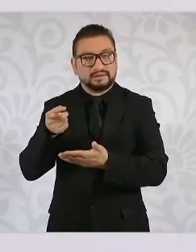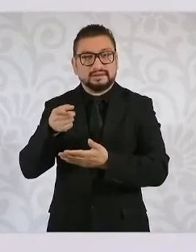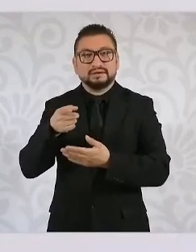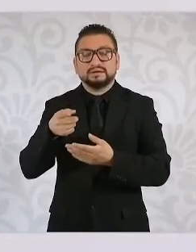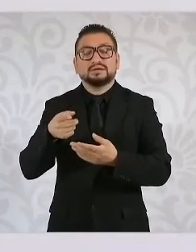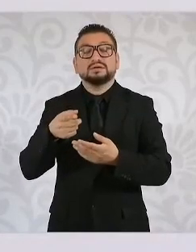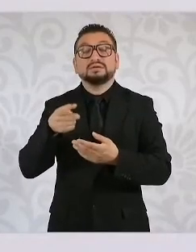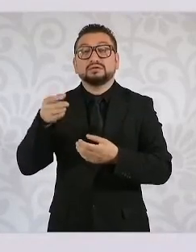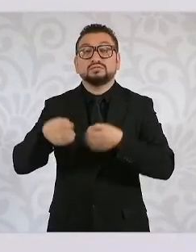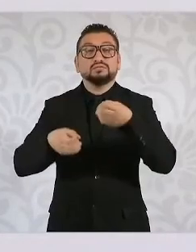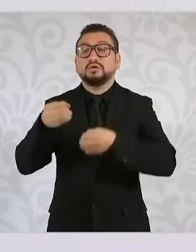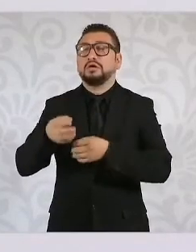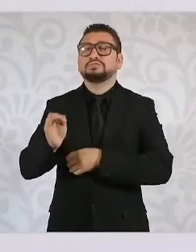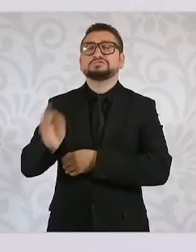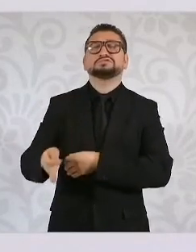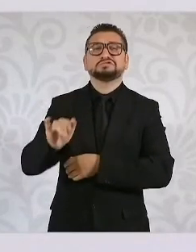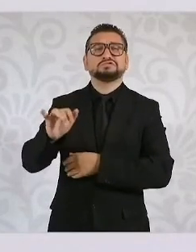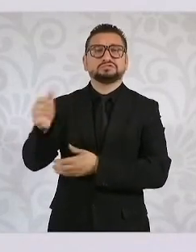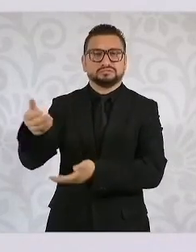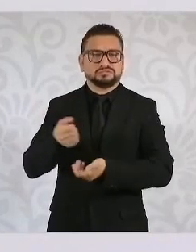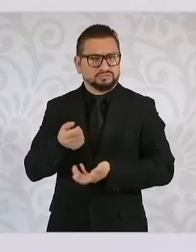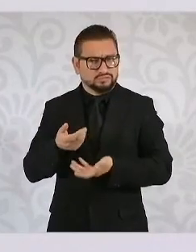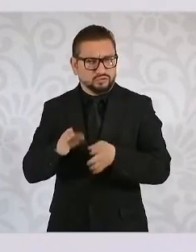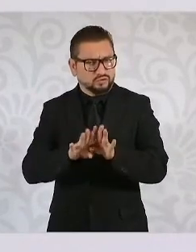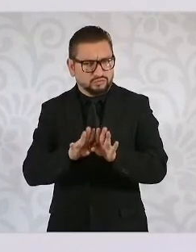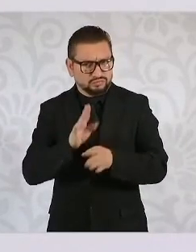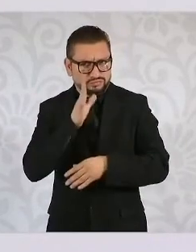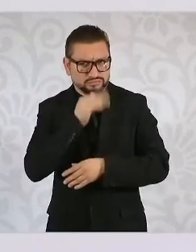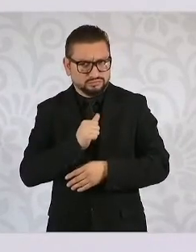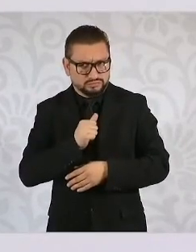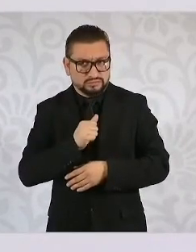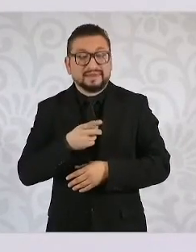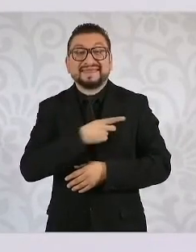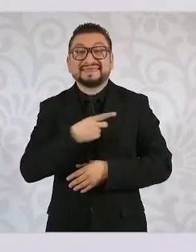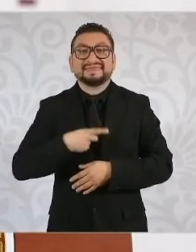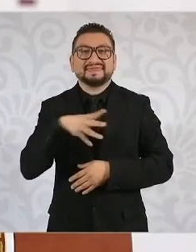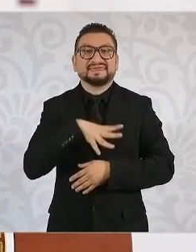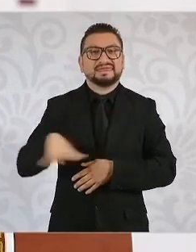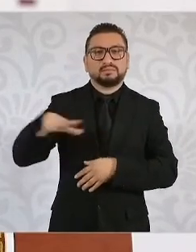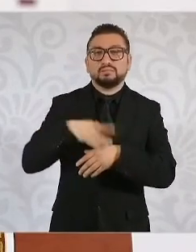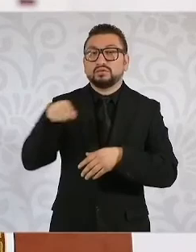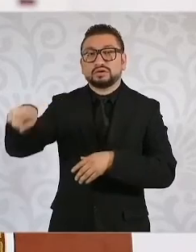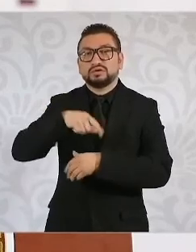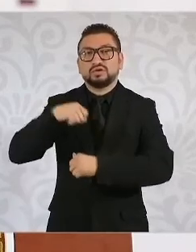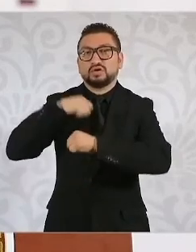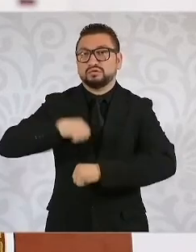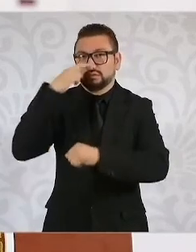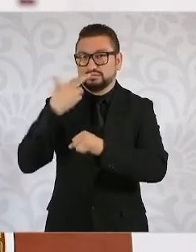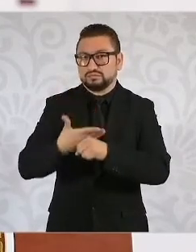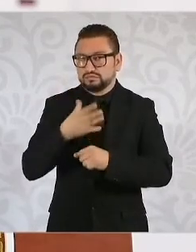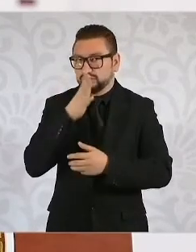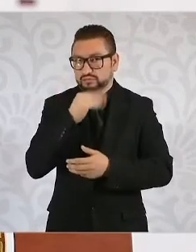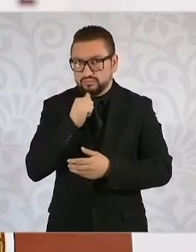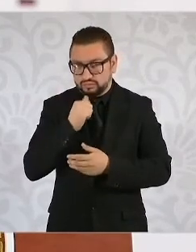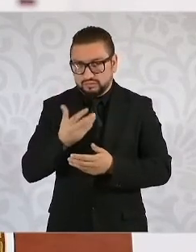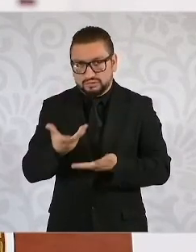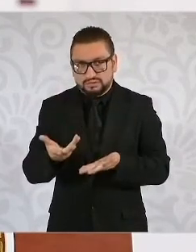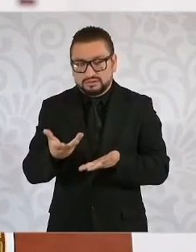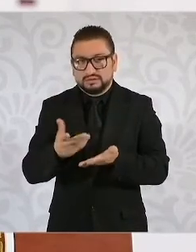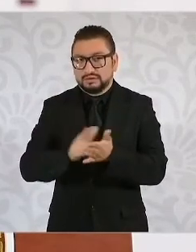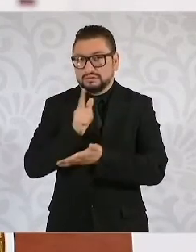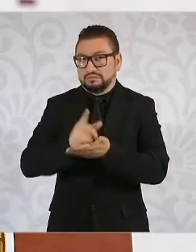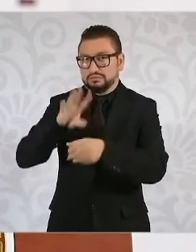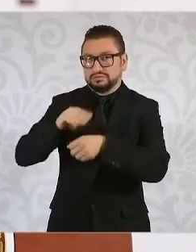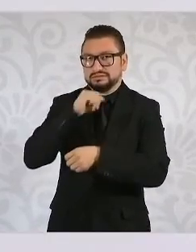la Corte los aceptó, debería de haberlos rechazado, porque no tienen personalidad jurídica los partidos